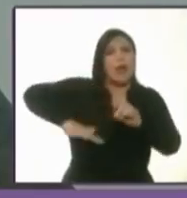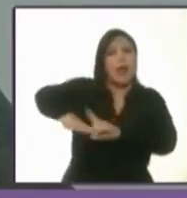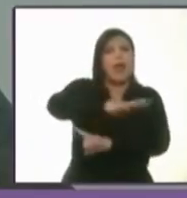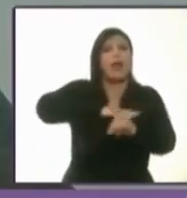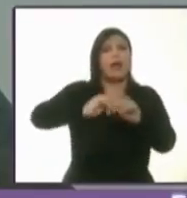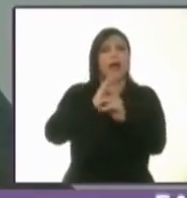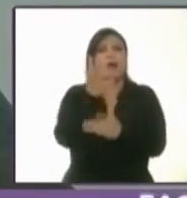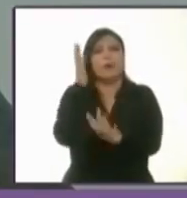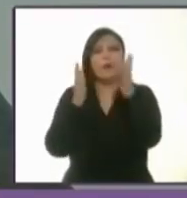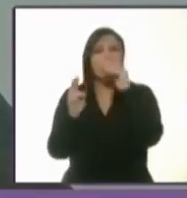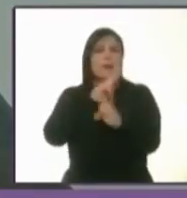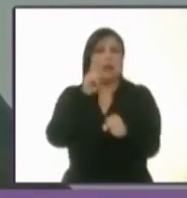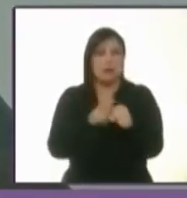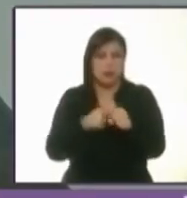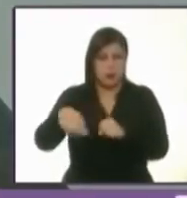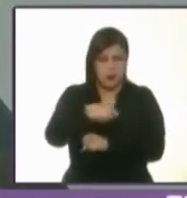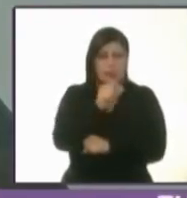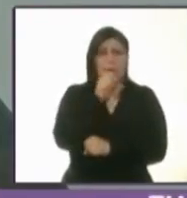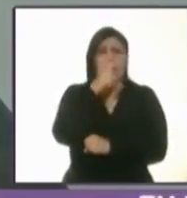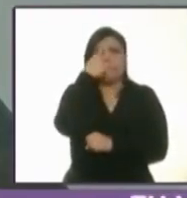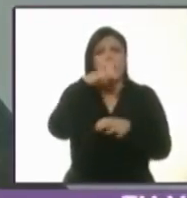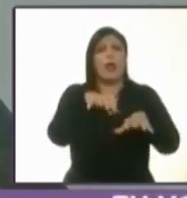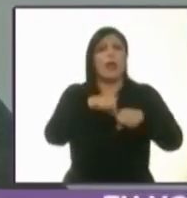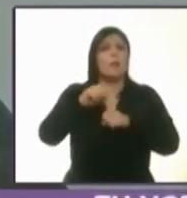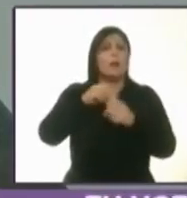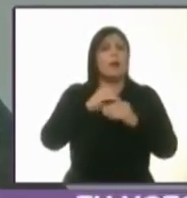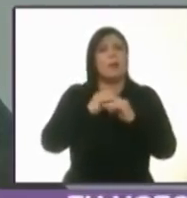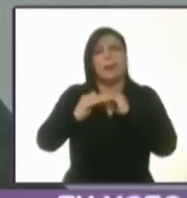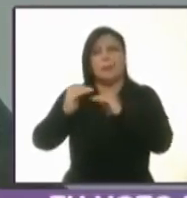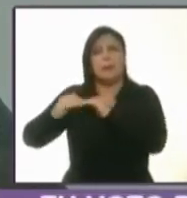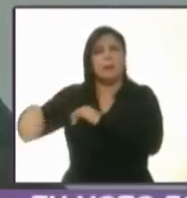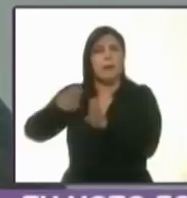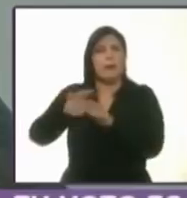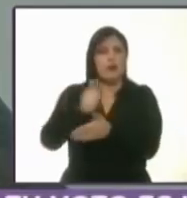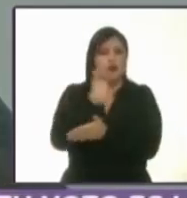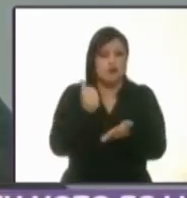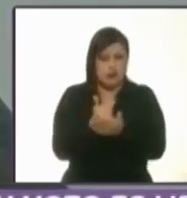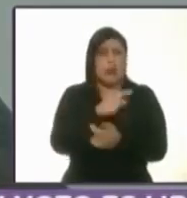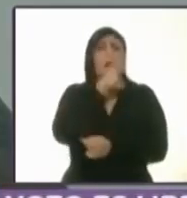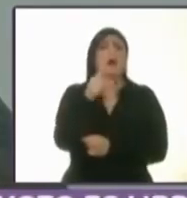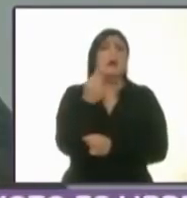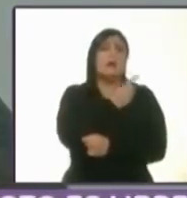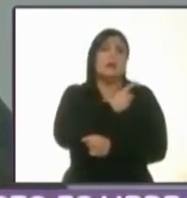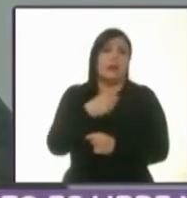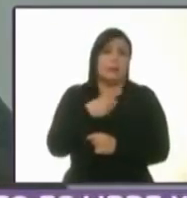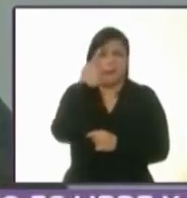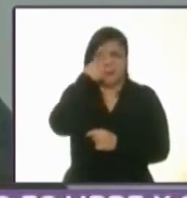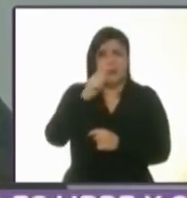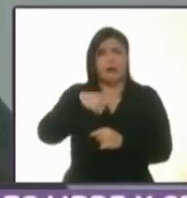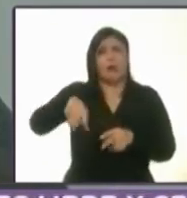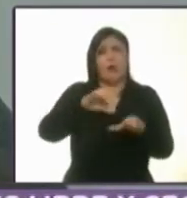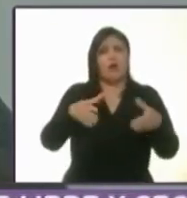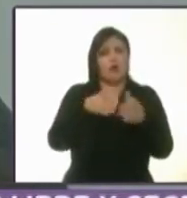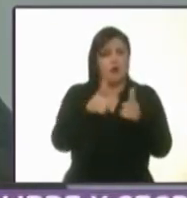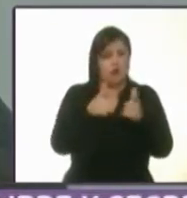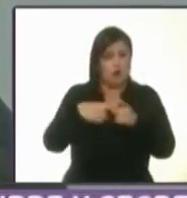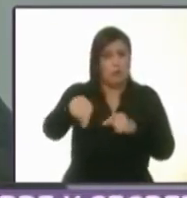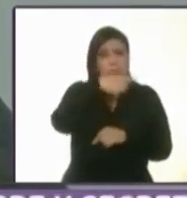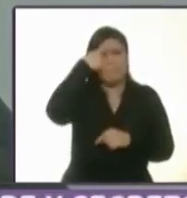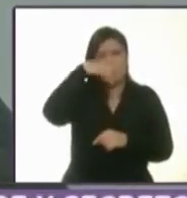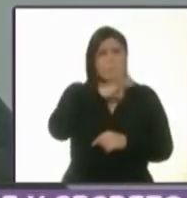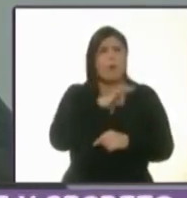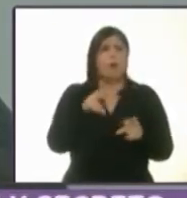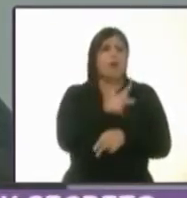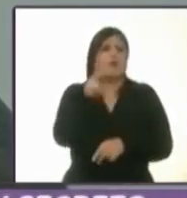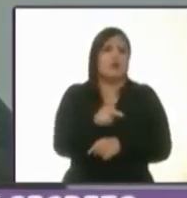naturales por la capitalidad y el desarrollo urbano, se deberá integrar un parlamento de pueblos originarios que a su vez